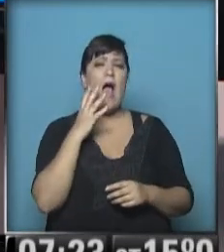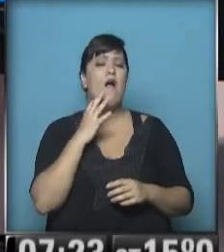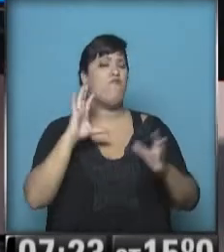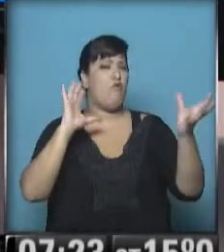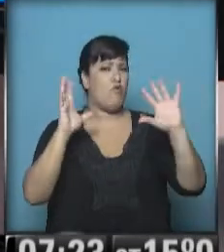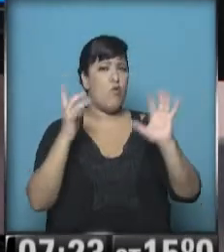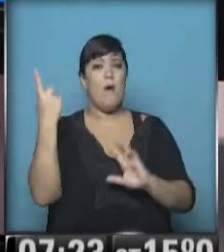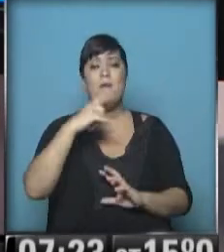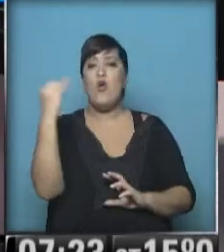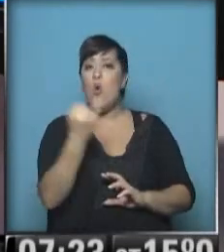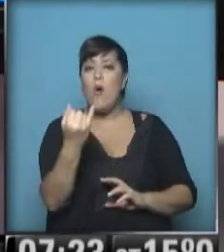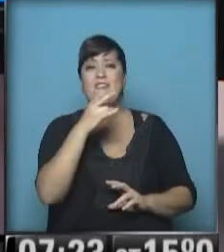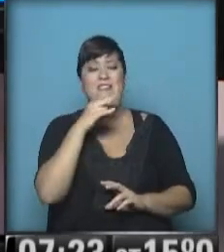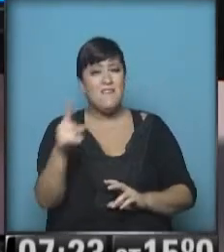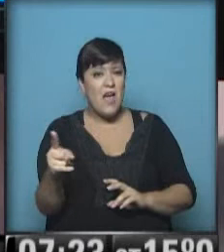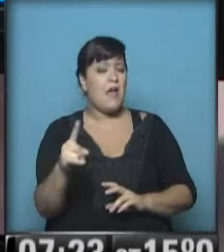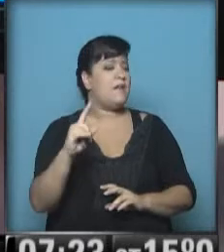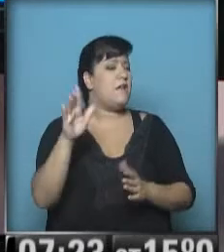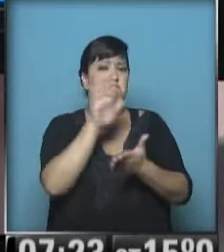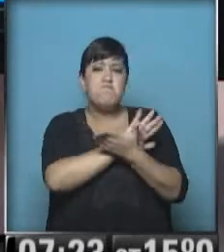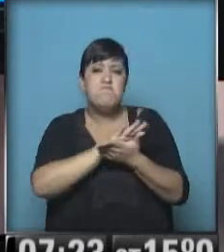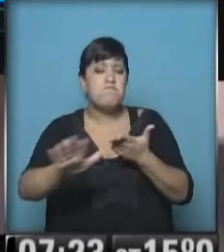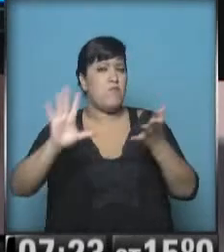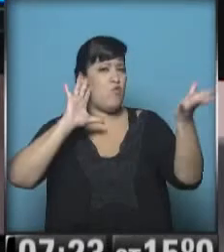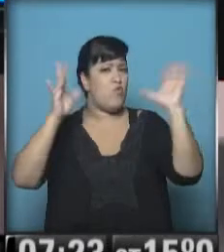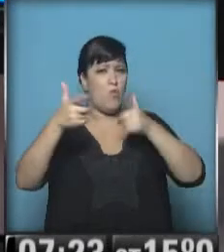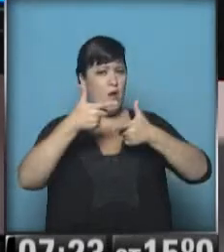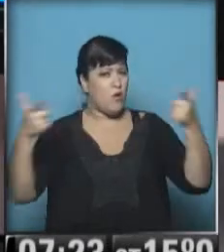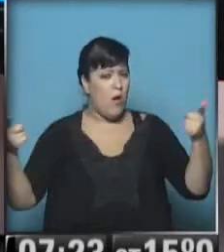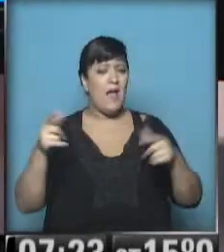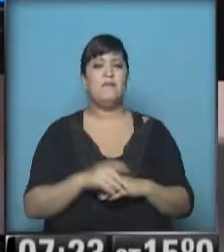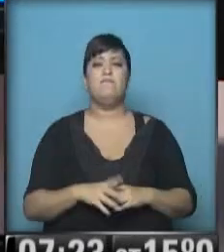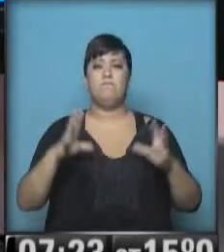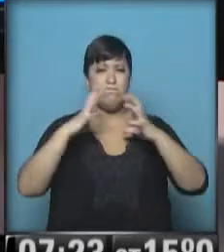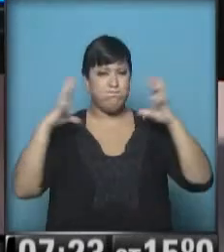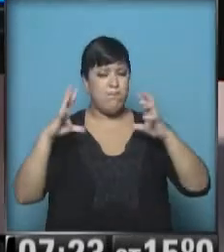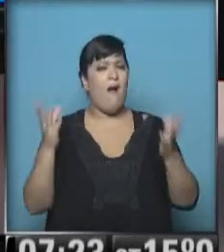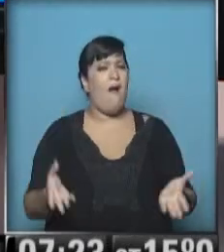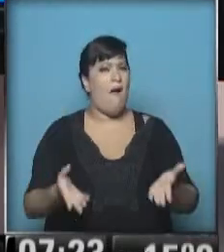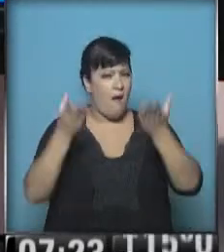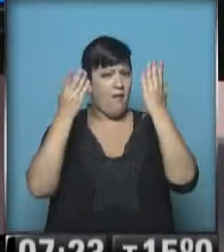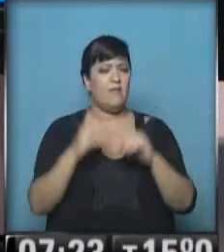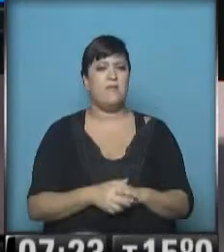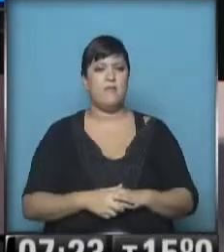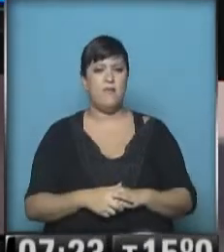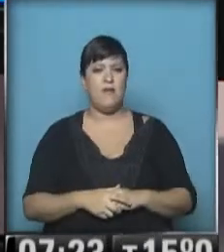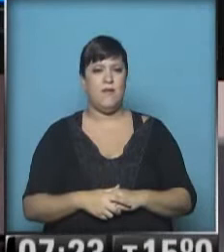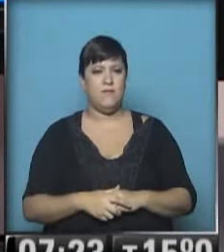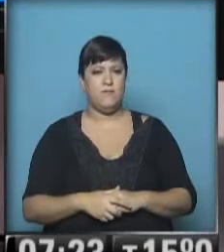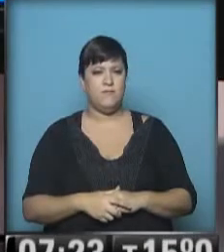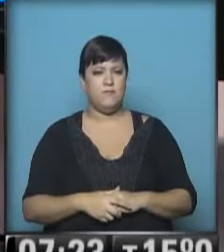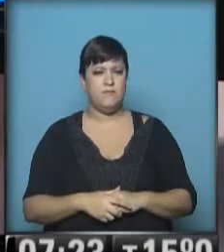nube, pero jueves y viernes directamente despejado. Alta, bien alta la presión atmosférica desde el suelo hasta las capas